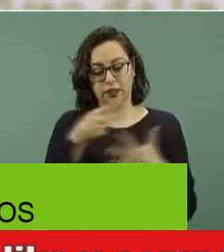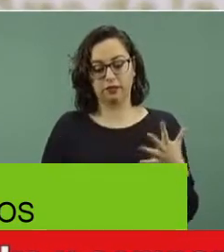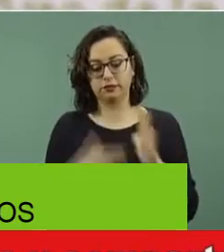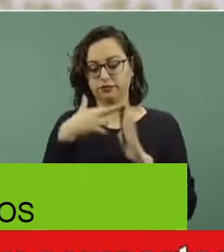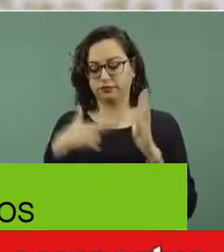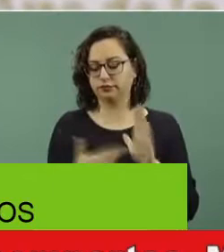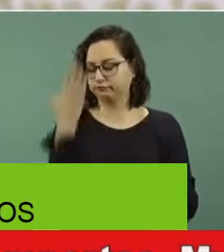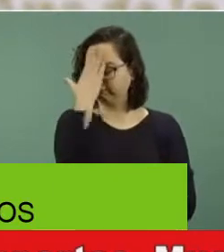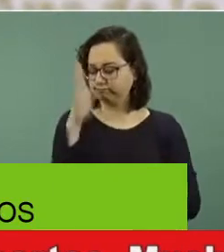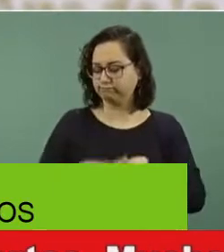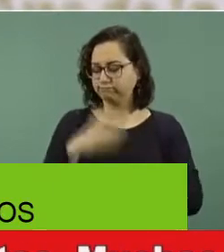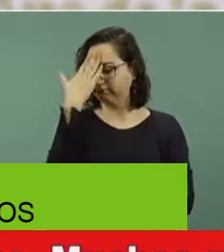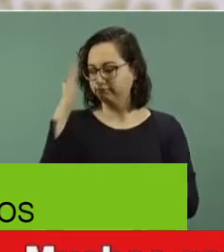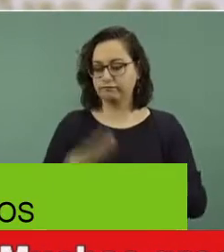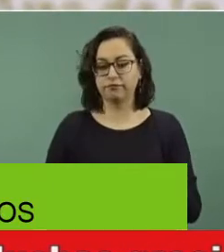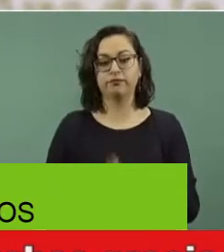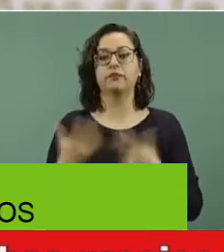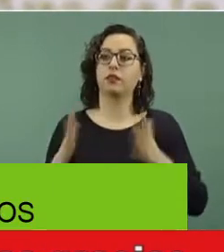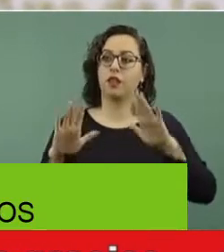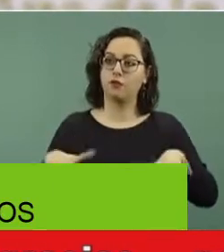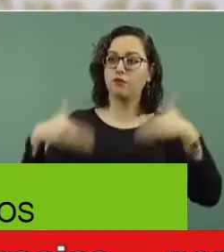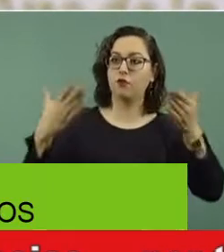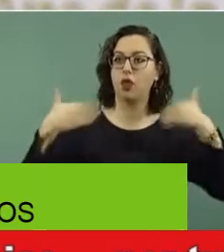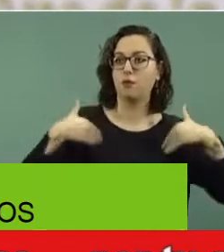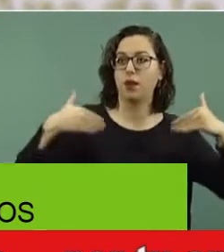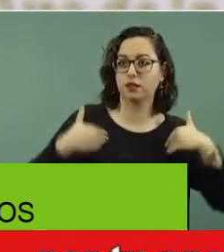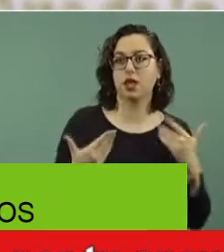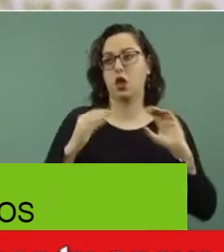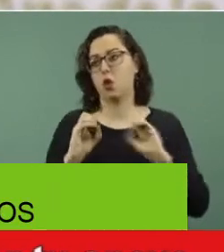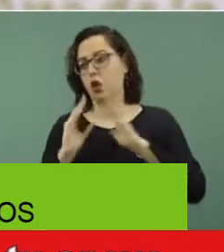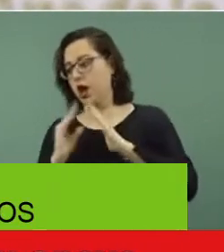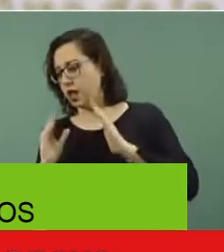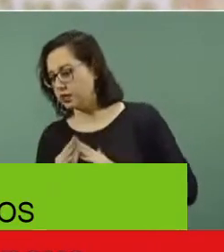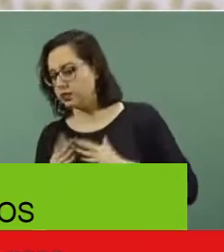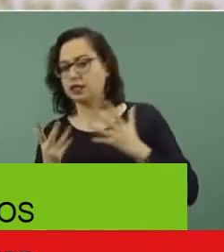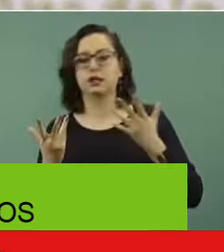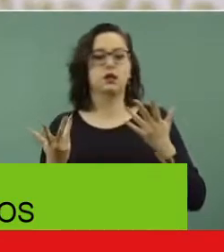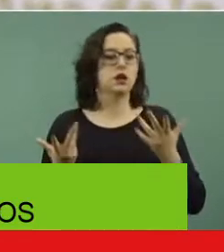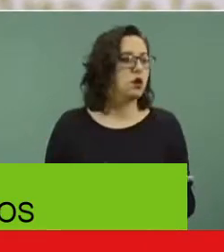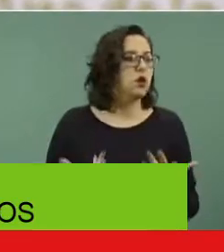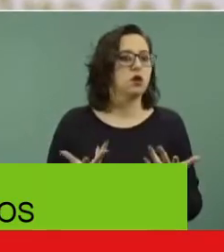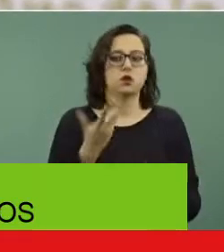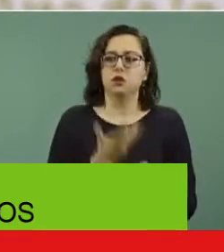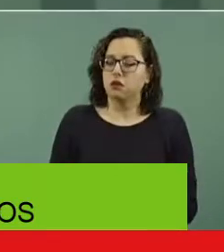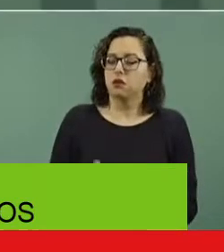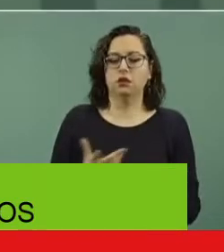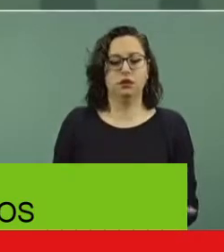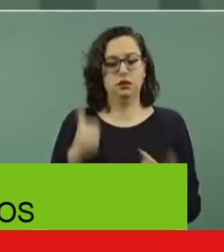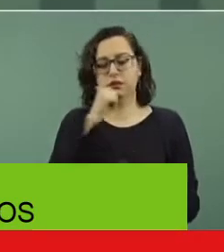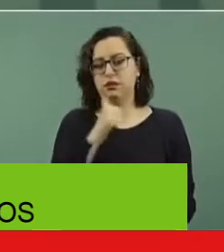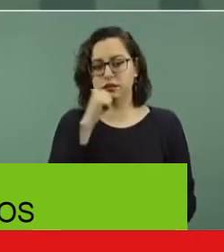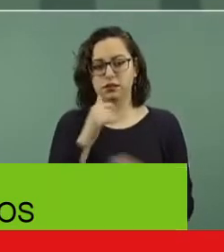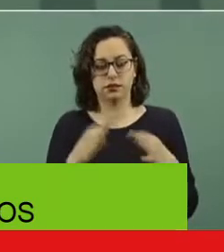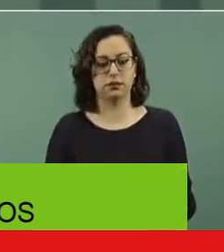aunque uno esté en un sitio de esparcimiento o en un espacio de relajamiento. Hay que